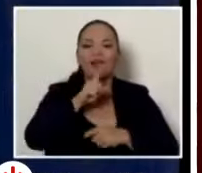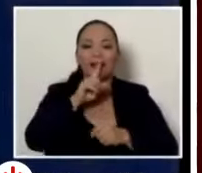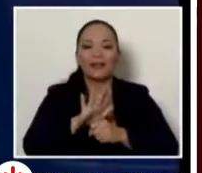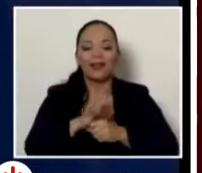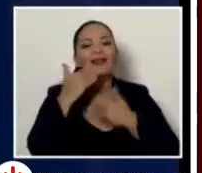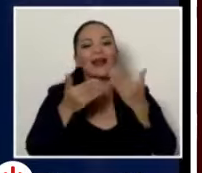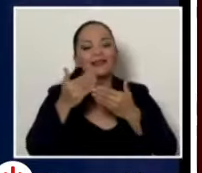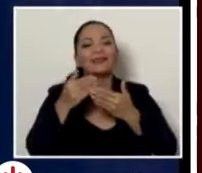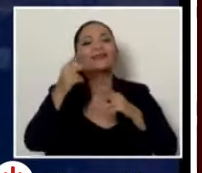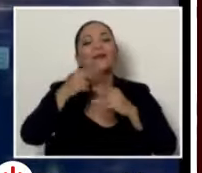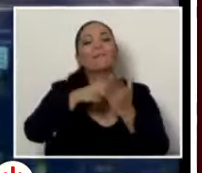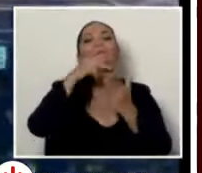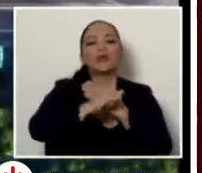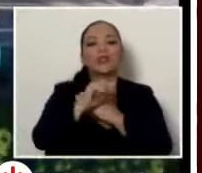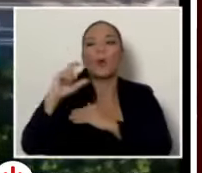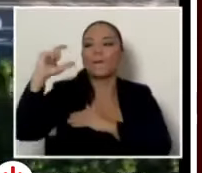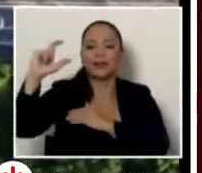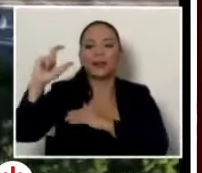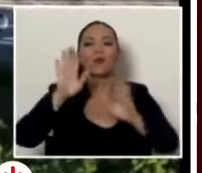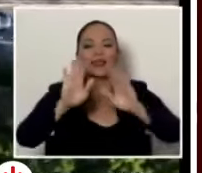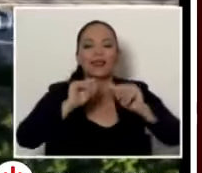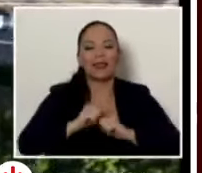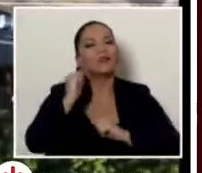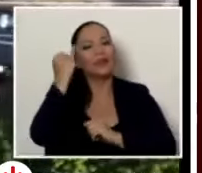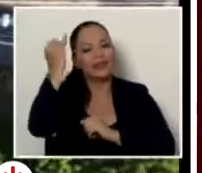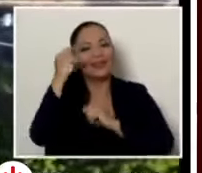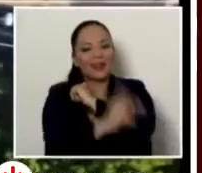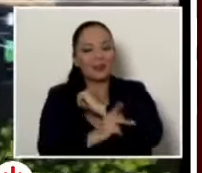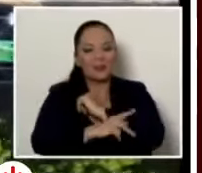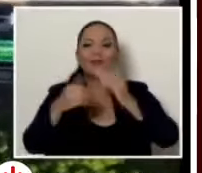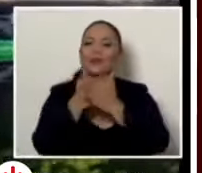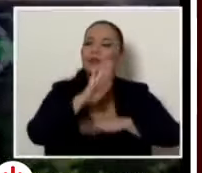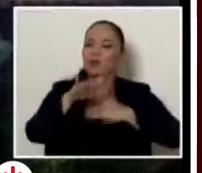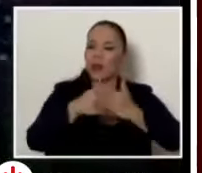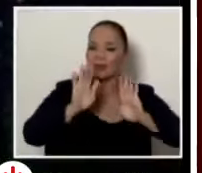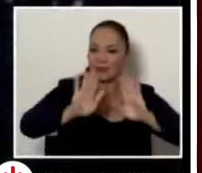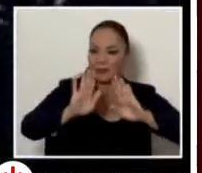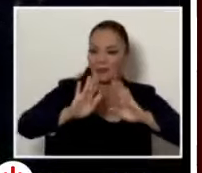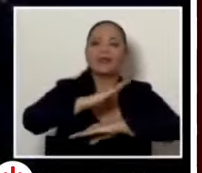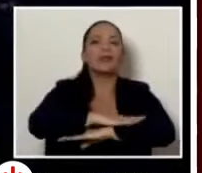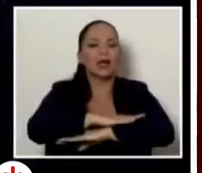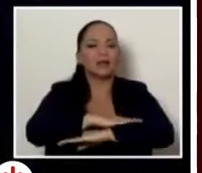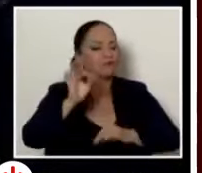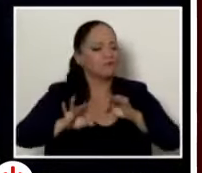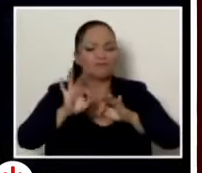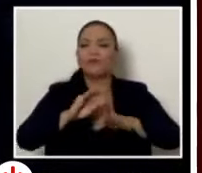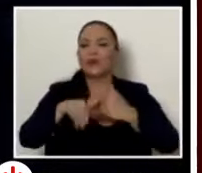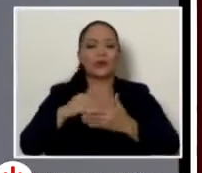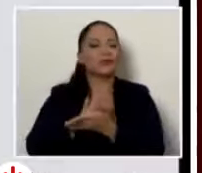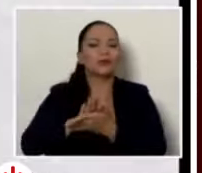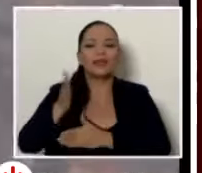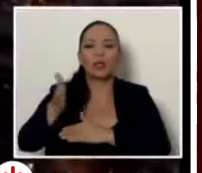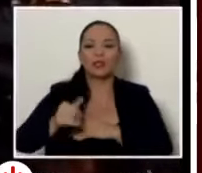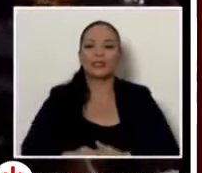proyecto Marchamo Digital, una iniciativa país que modernizará las plataformas digitales y simplificará muchas de sus gestiones.